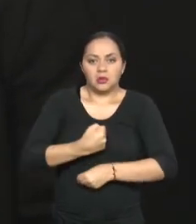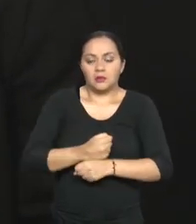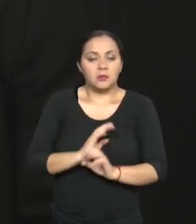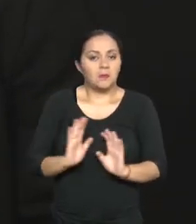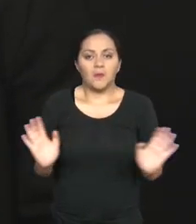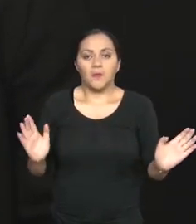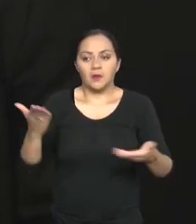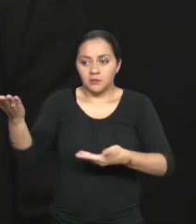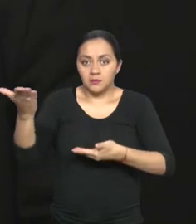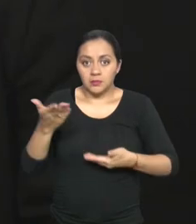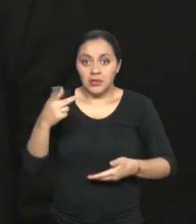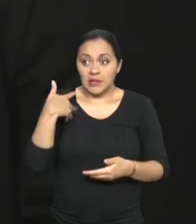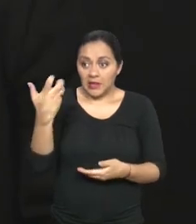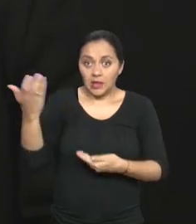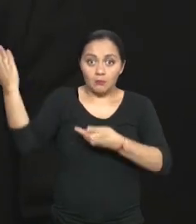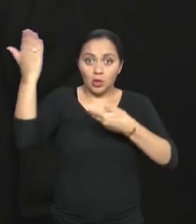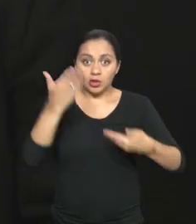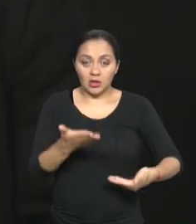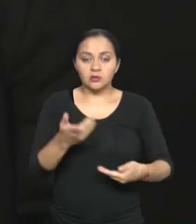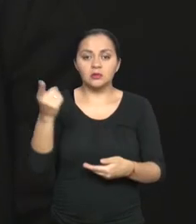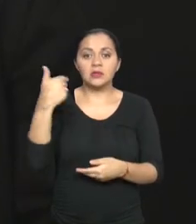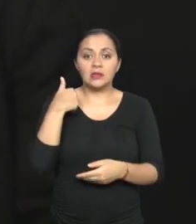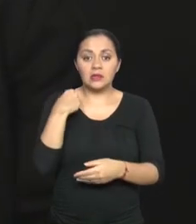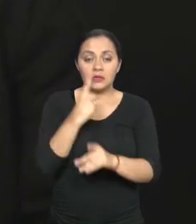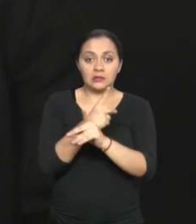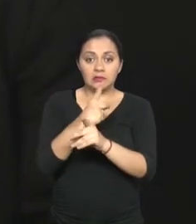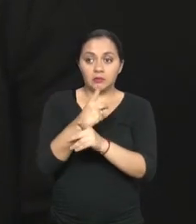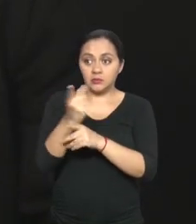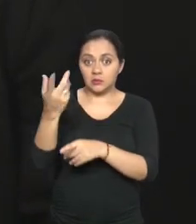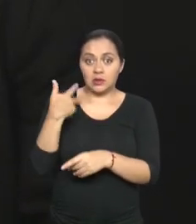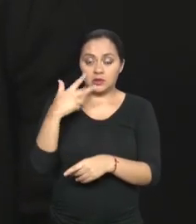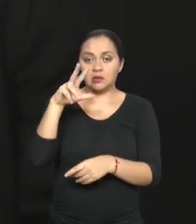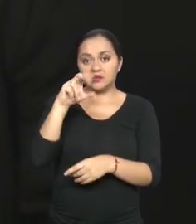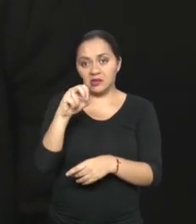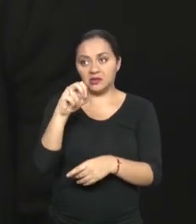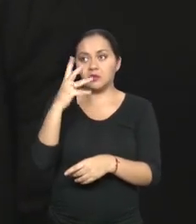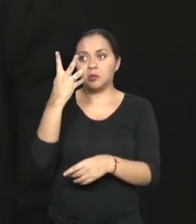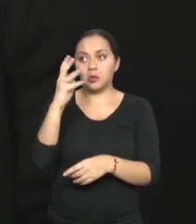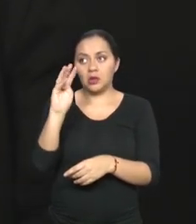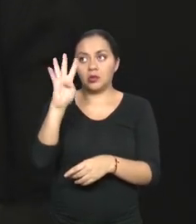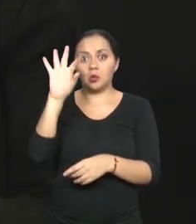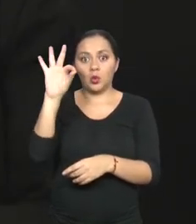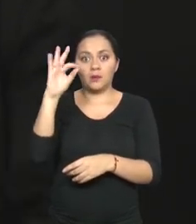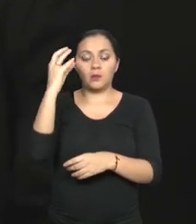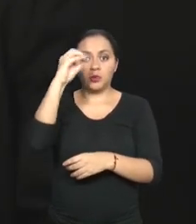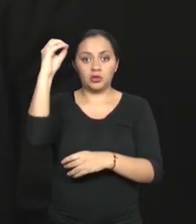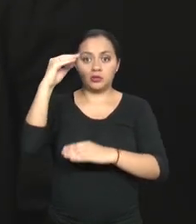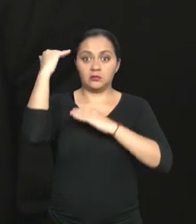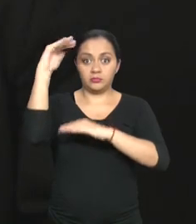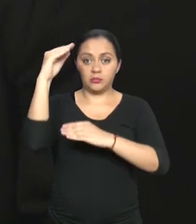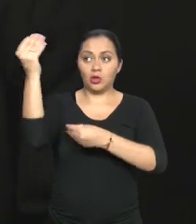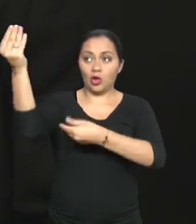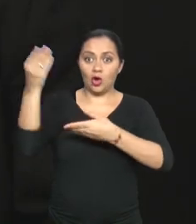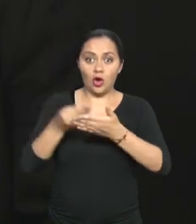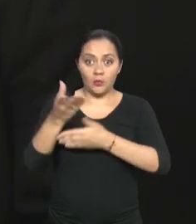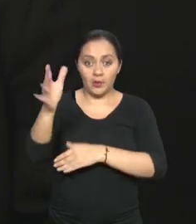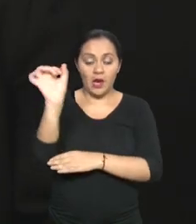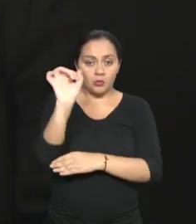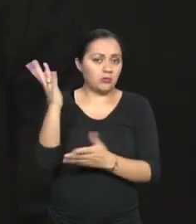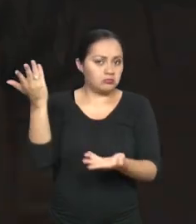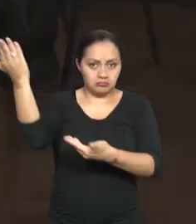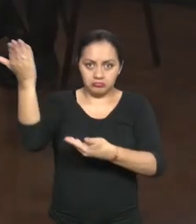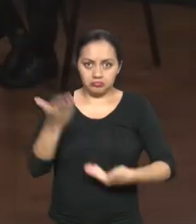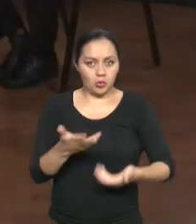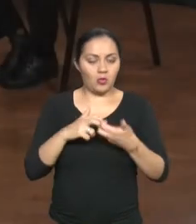la recepción de solicitudes con personas con discapacidad con un porcentaje de 30% en adelante. Entonces estamos ya